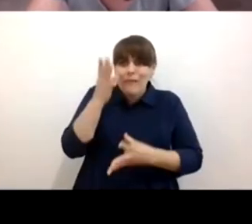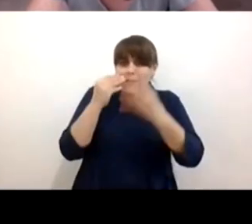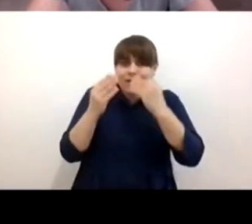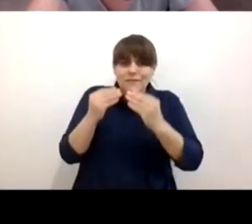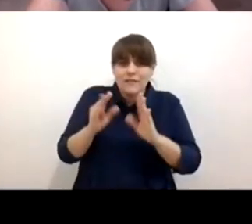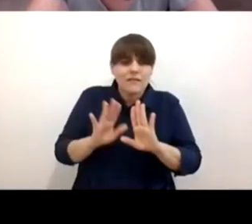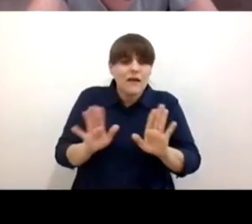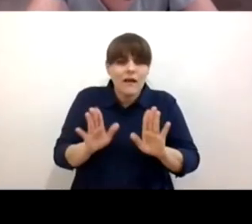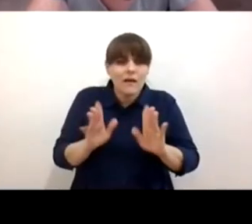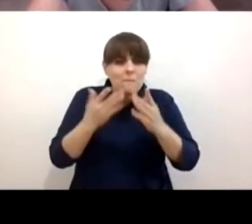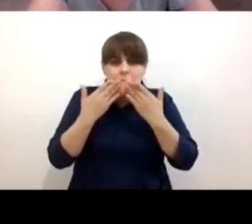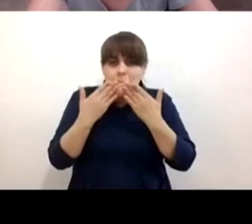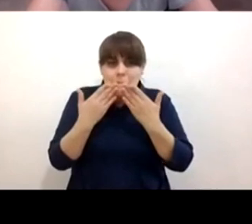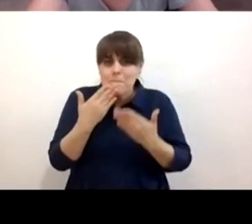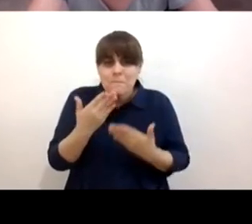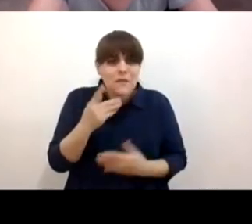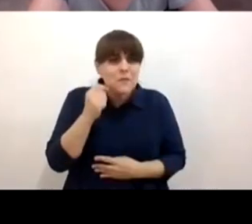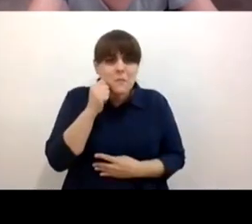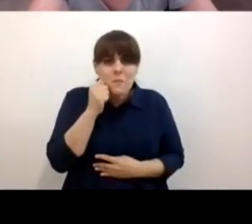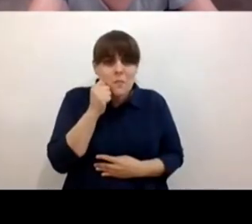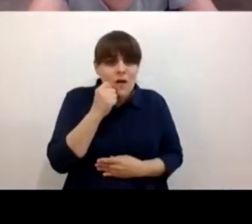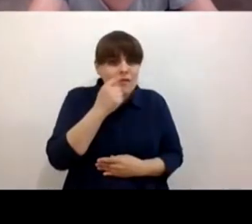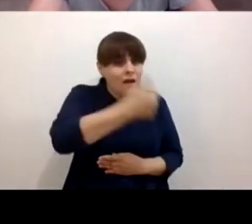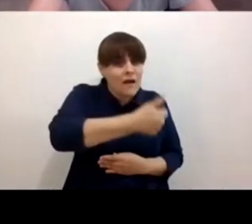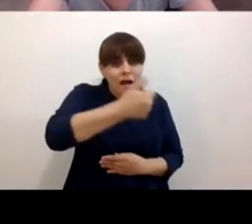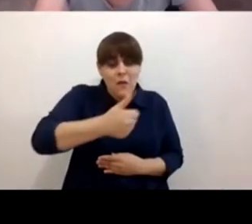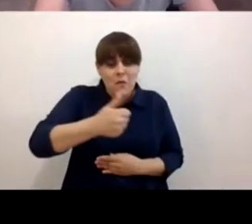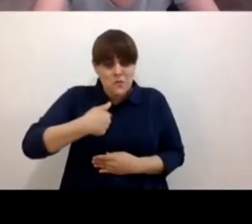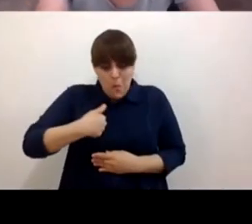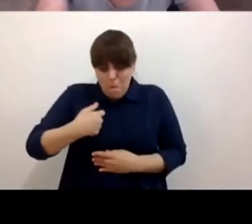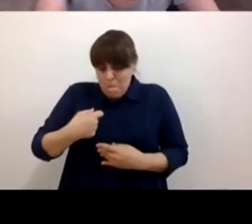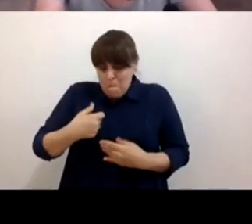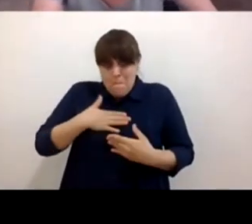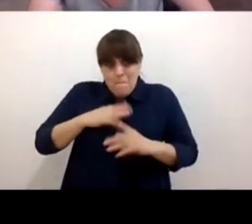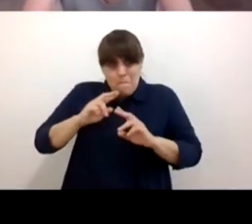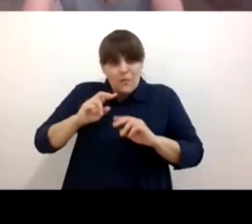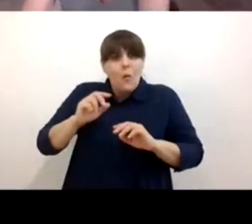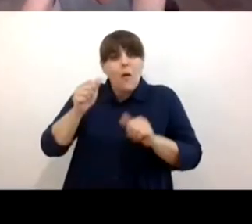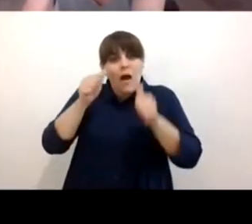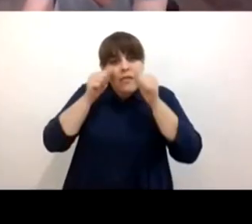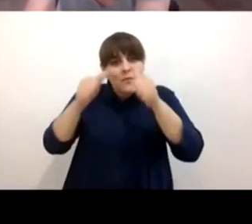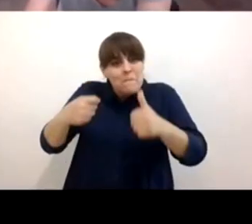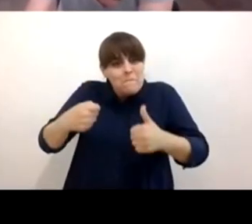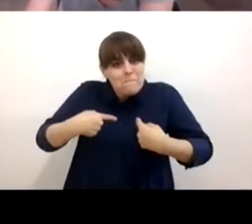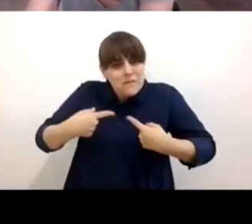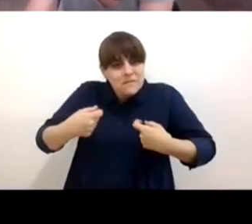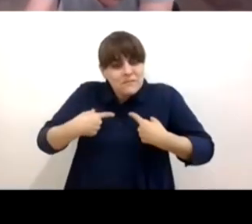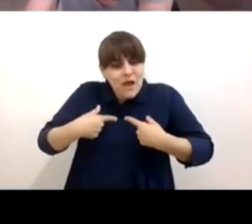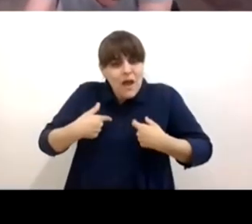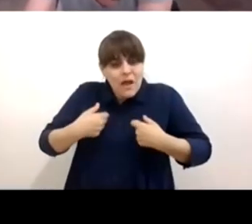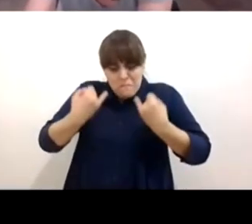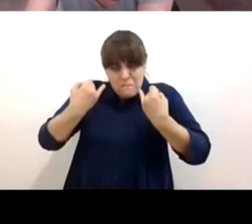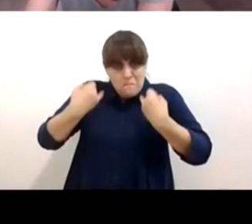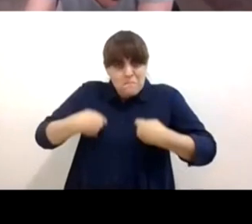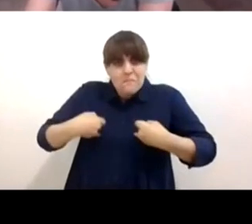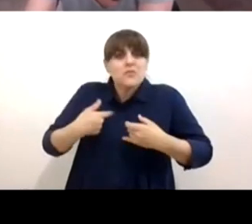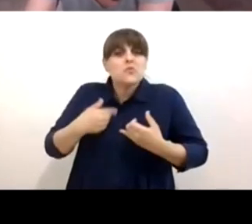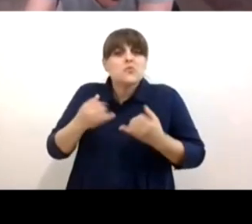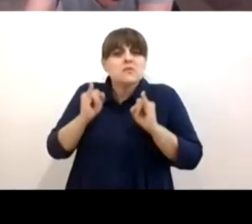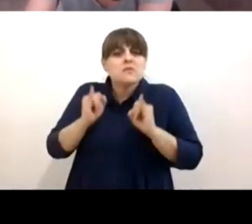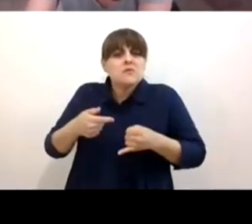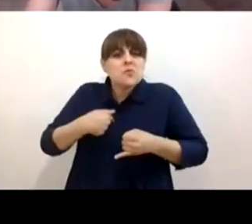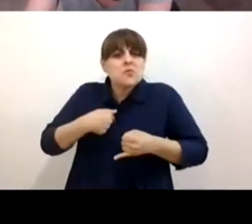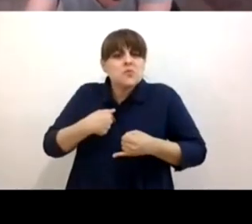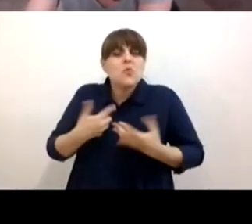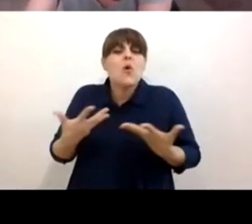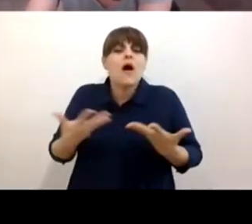hay que voltearnos a ver e identificar lo que yo en la individualidad me hace sentido los niveles de estrés son altos los